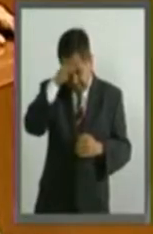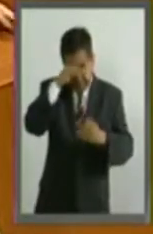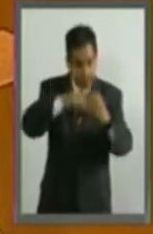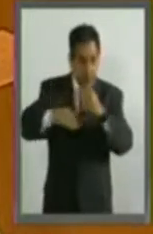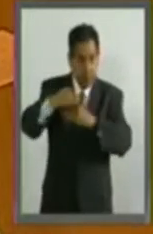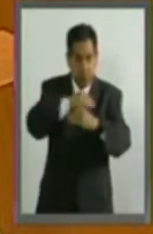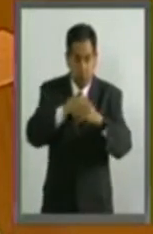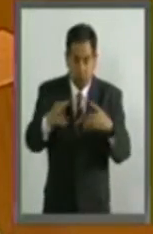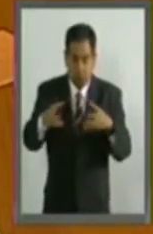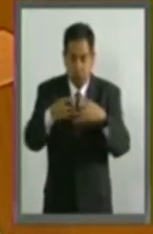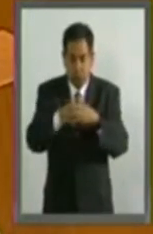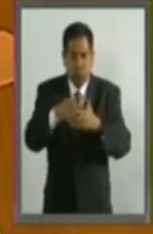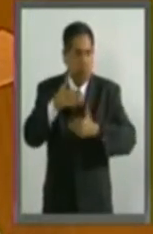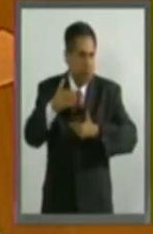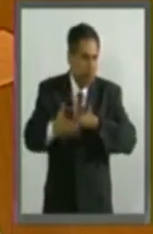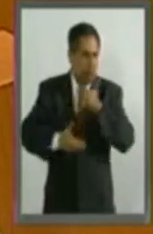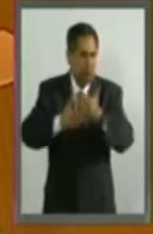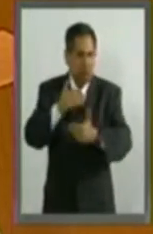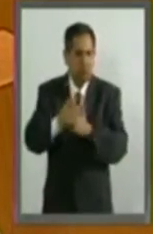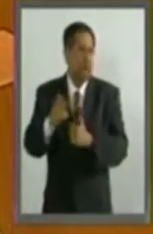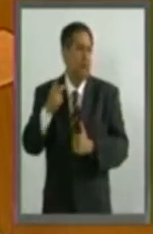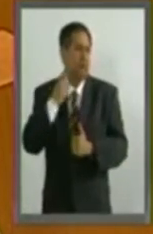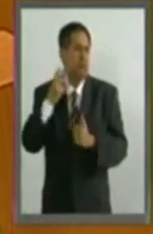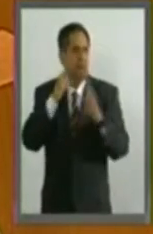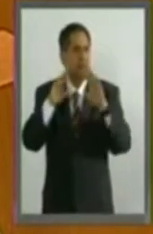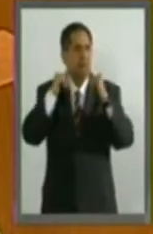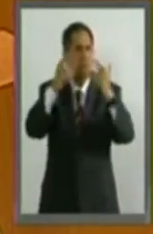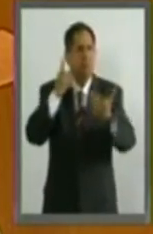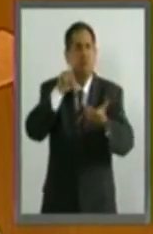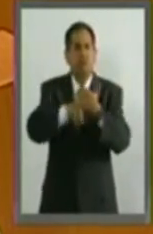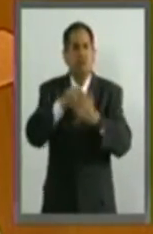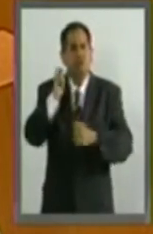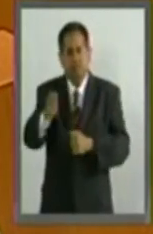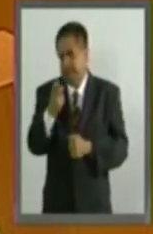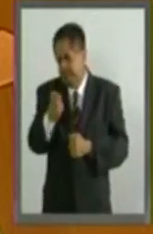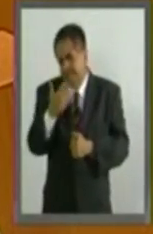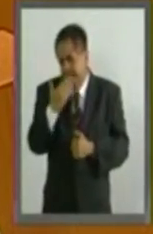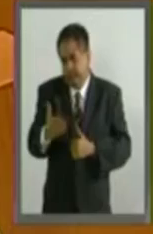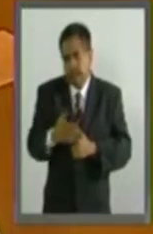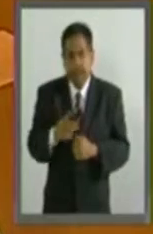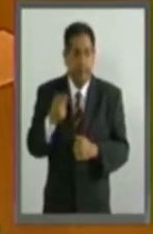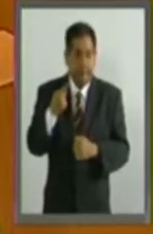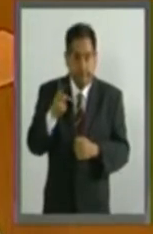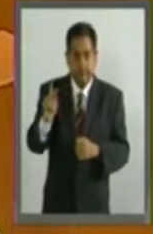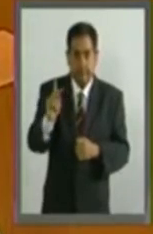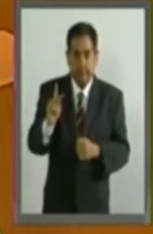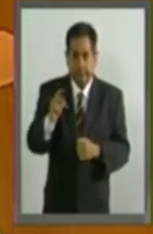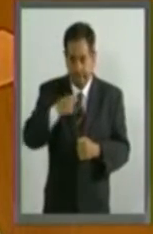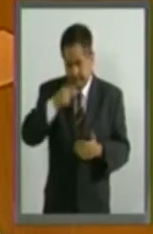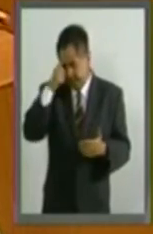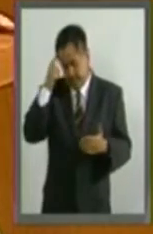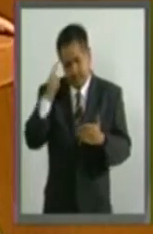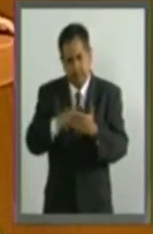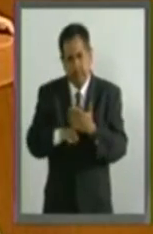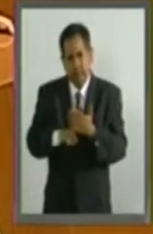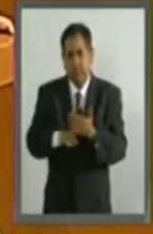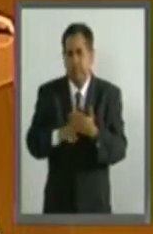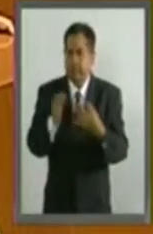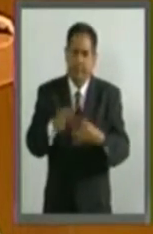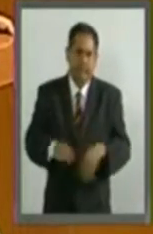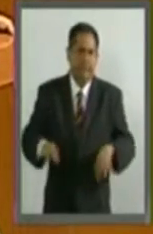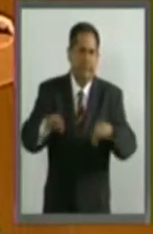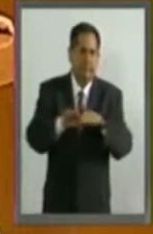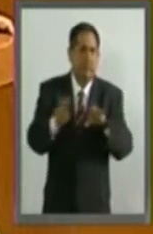construir esa definición de política exterior de Estado. Pero, mientras tanto, creo que vale la pena